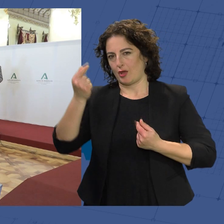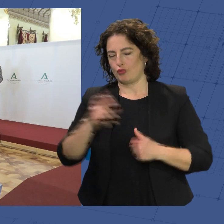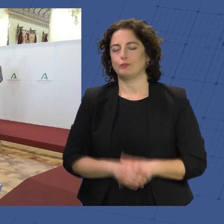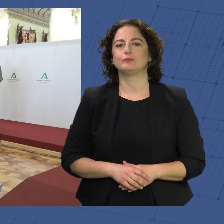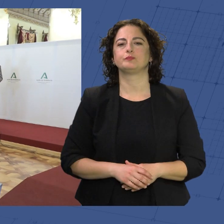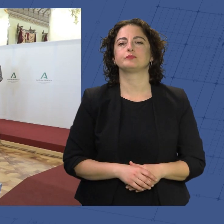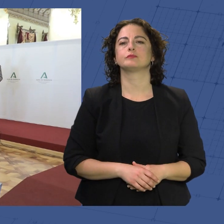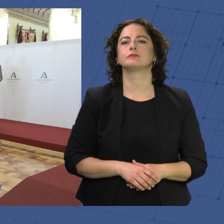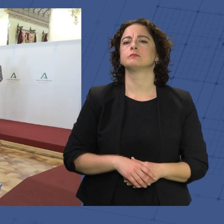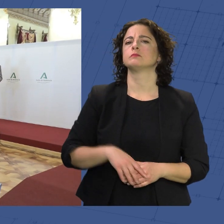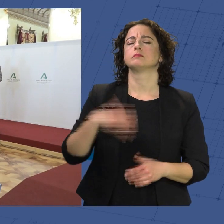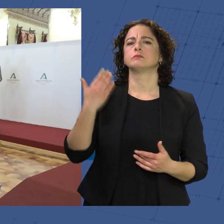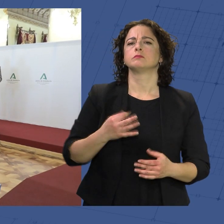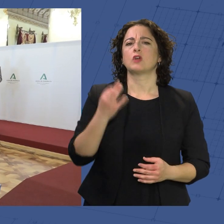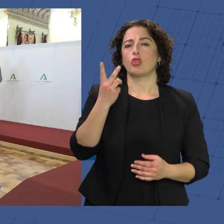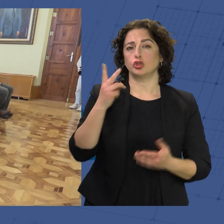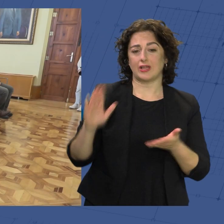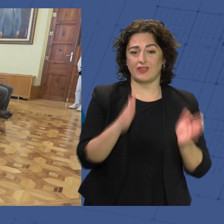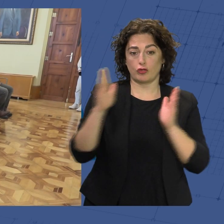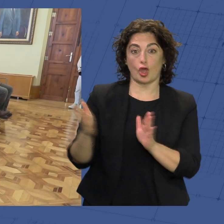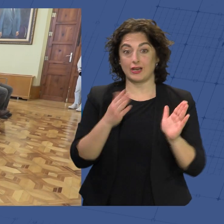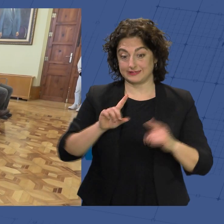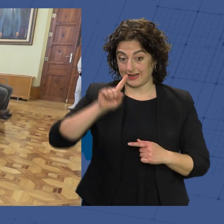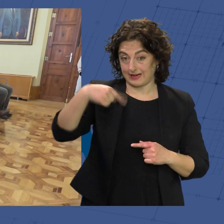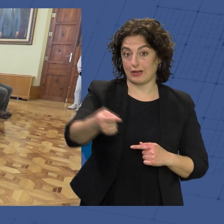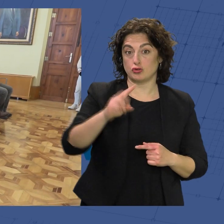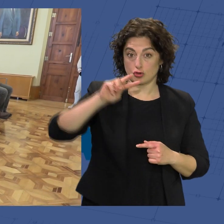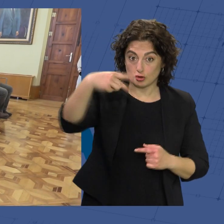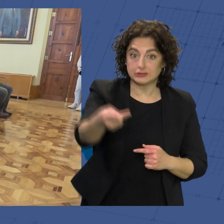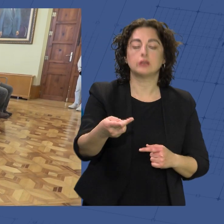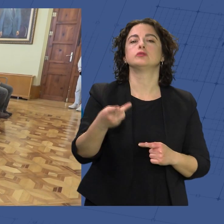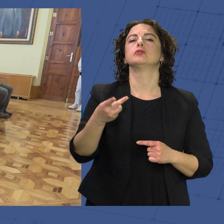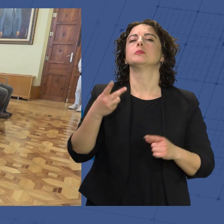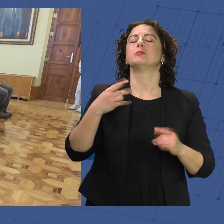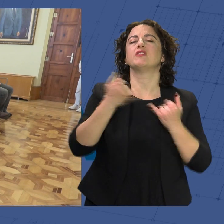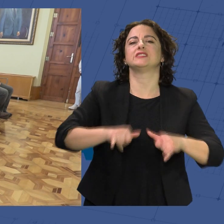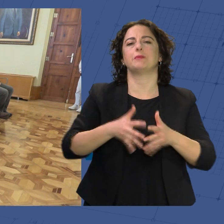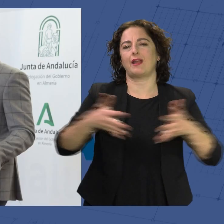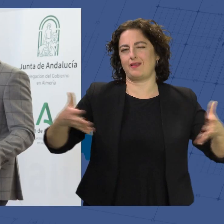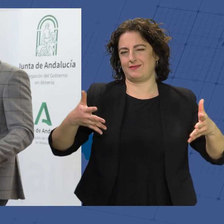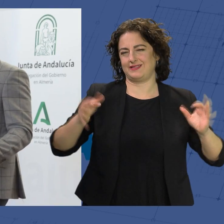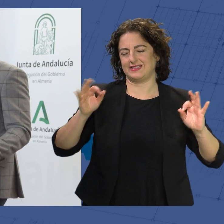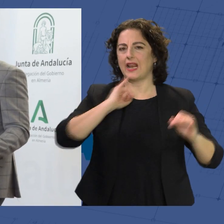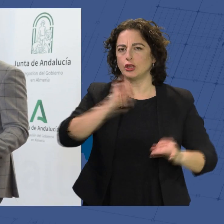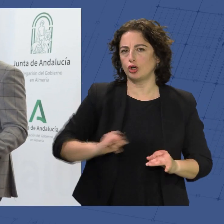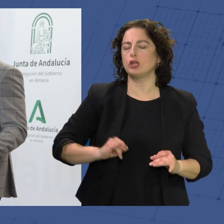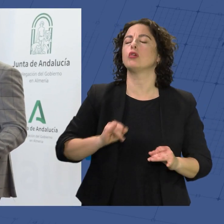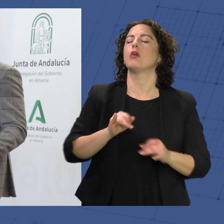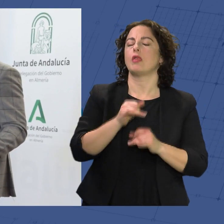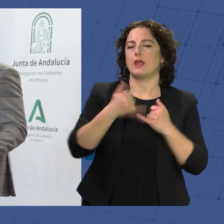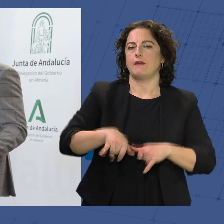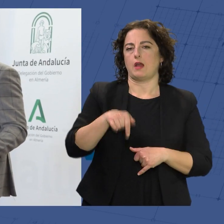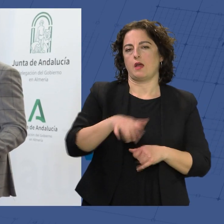Al menos durante dos ediciones el macro festival de música electrónica Dream Beach se va a celebrar en el barrio de Retamar el Toyo.